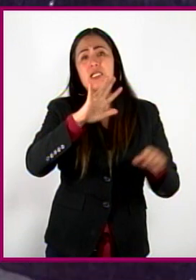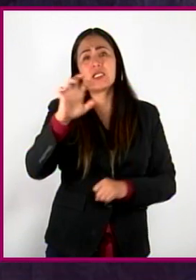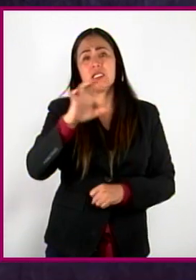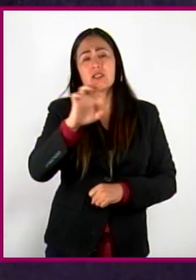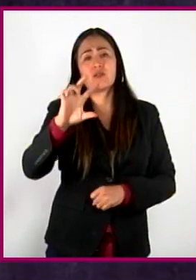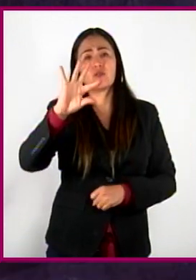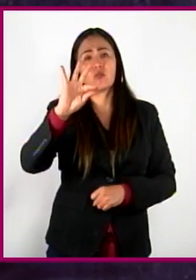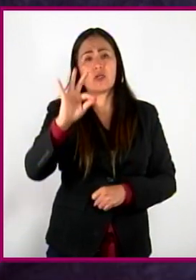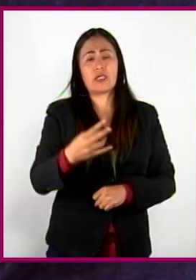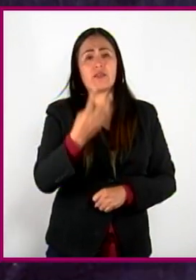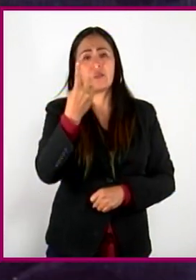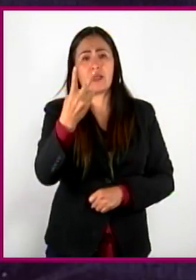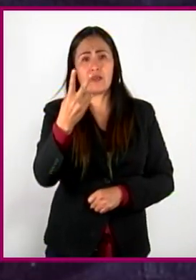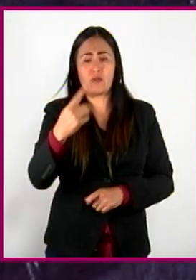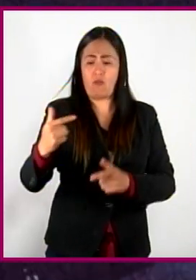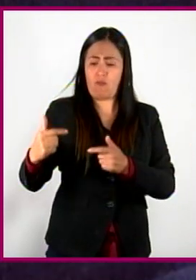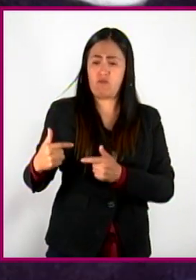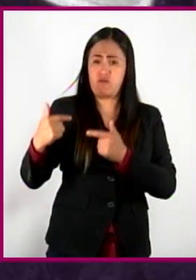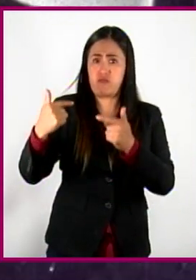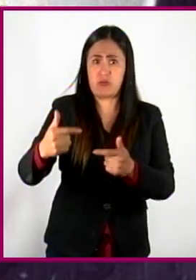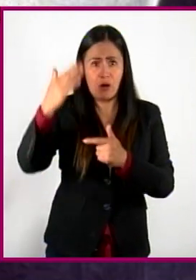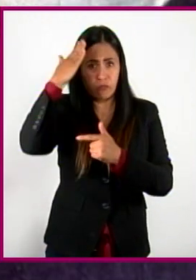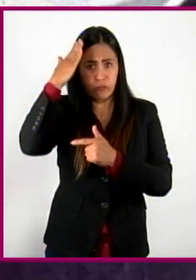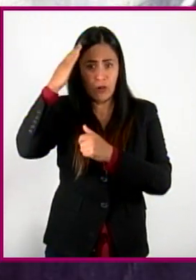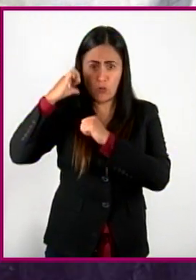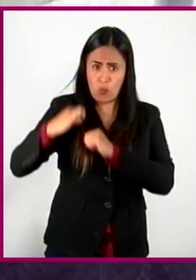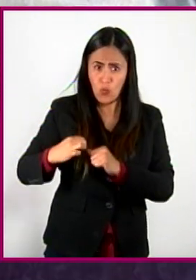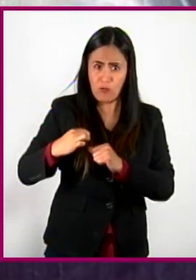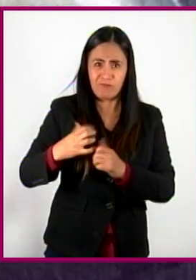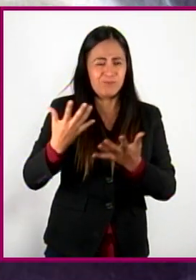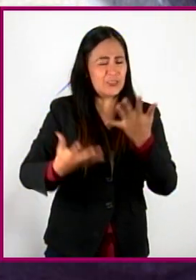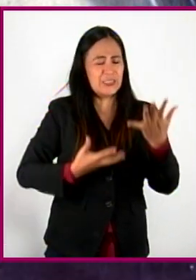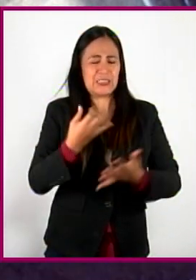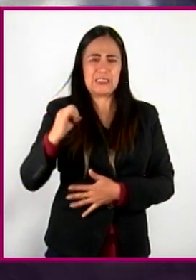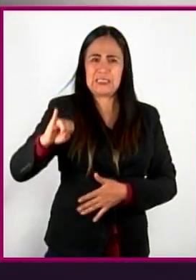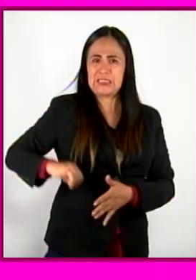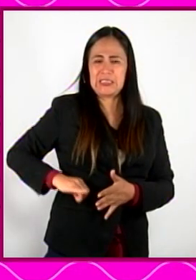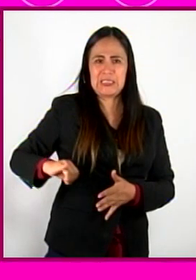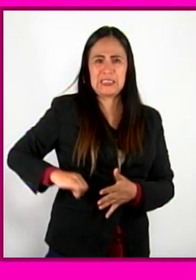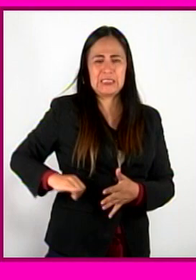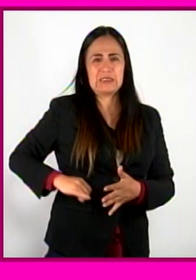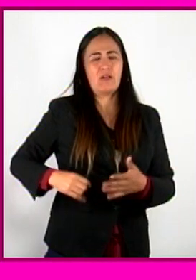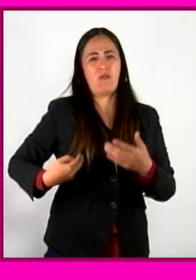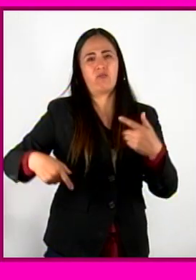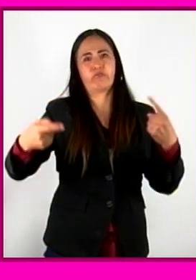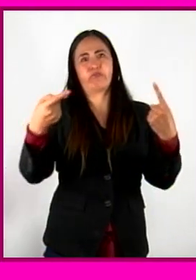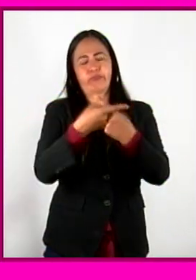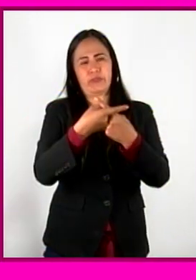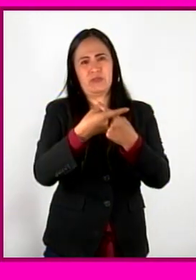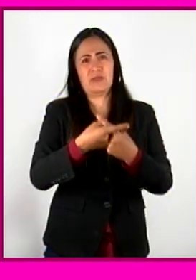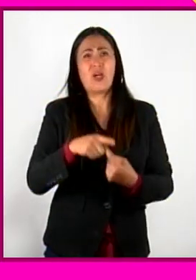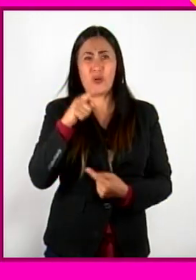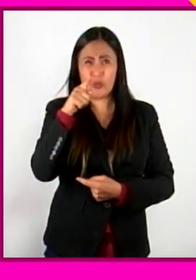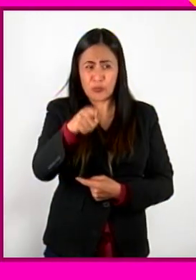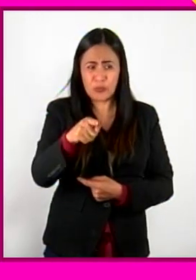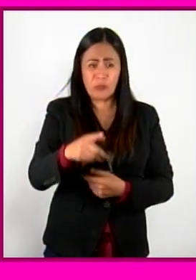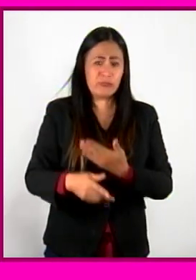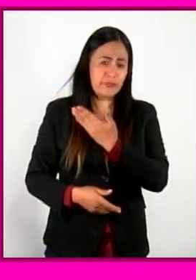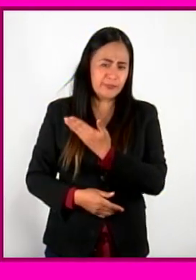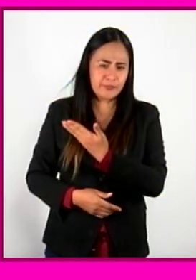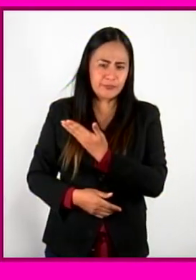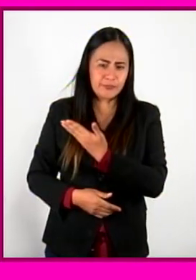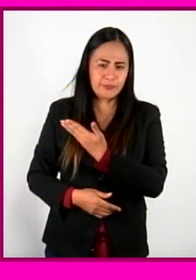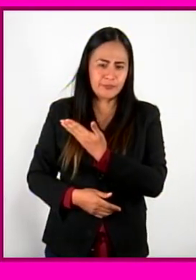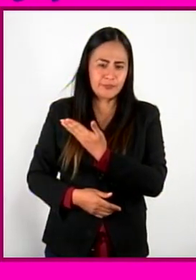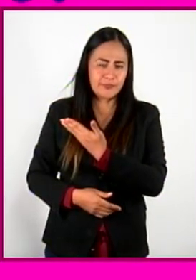prohibieron heredar las encomiendas, vieron afectados sus intereses. ¿Te haces una idea de la situación